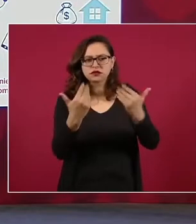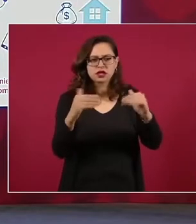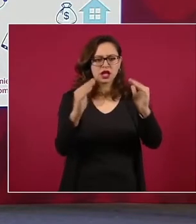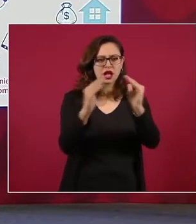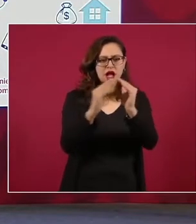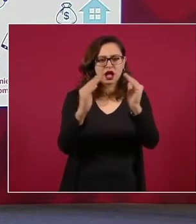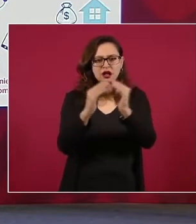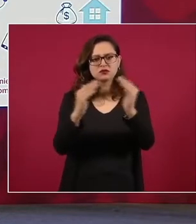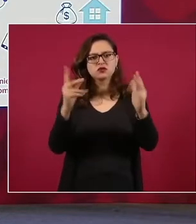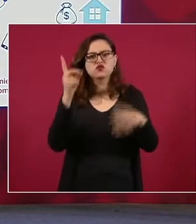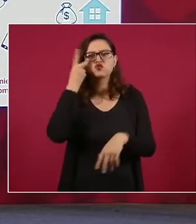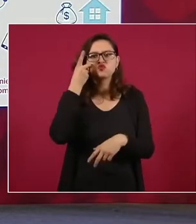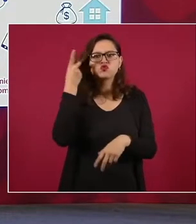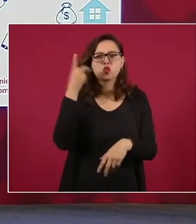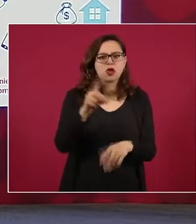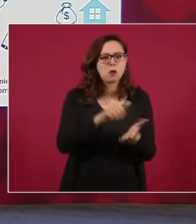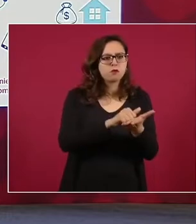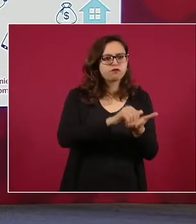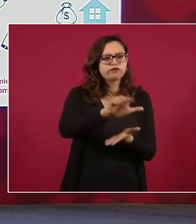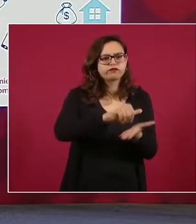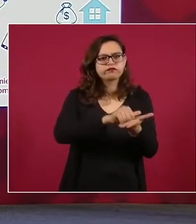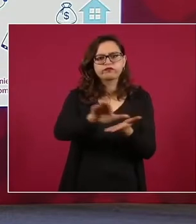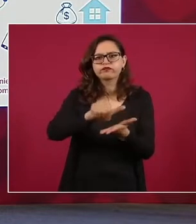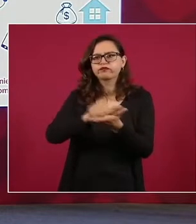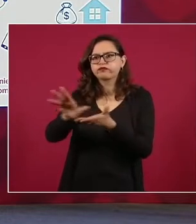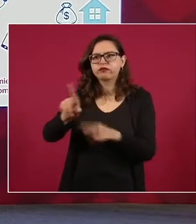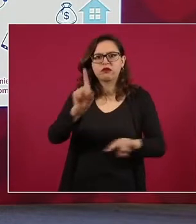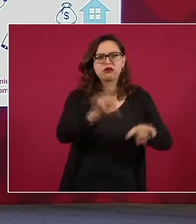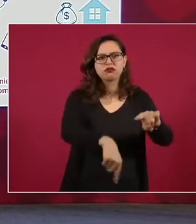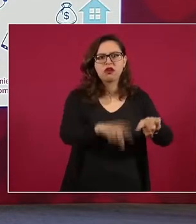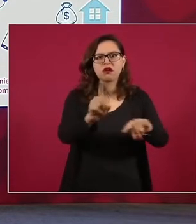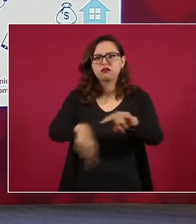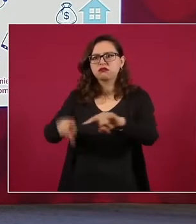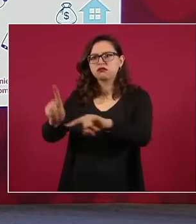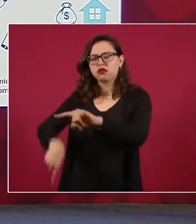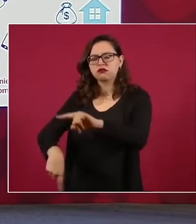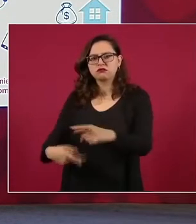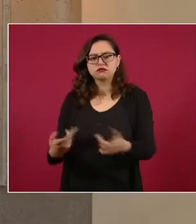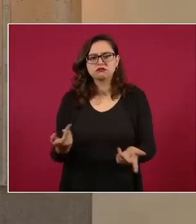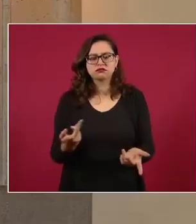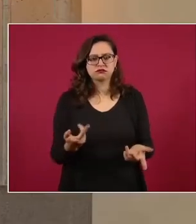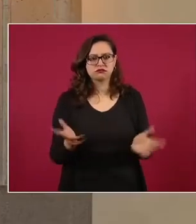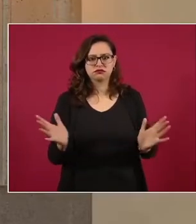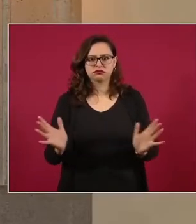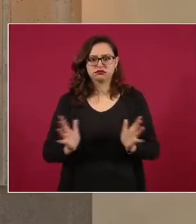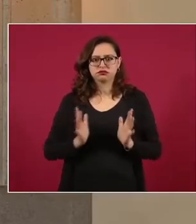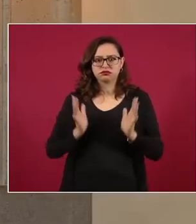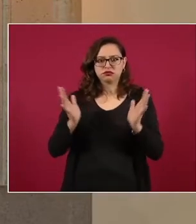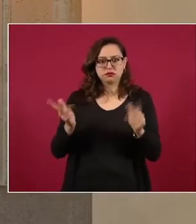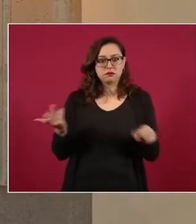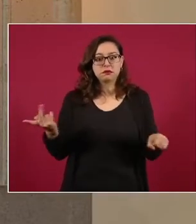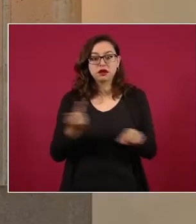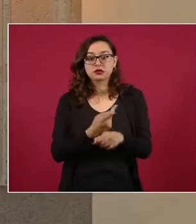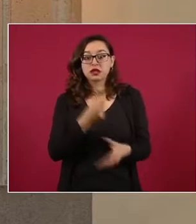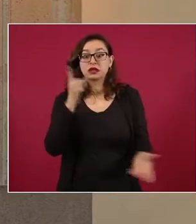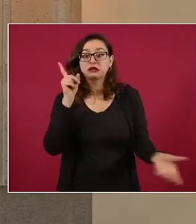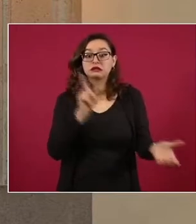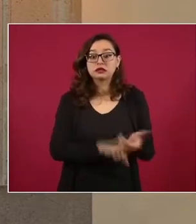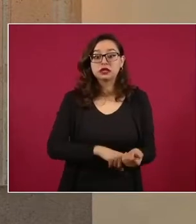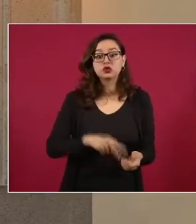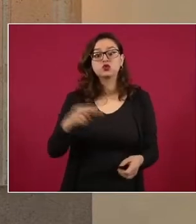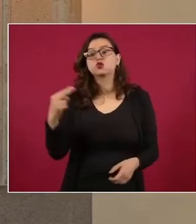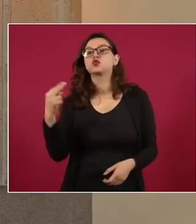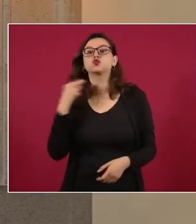donde hay la colusión de notarios, servidores públicos y grupos